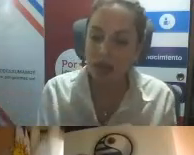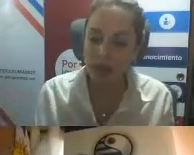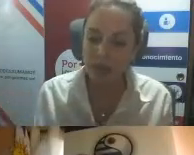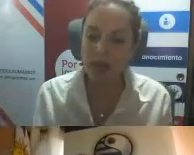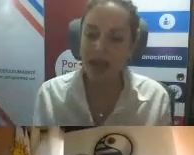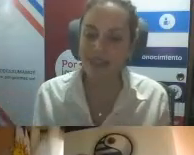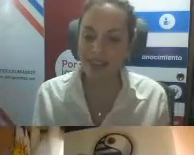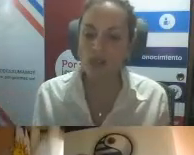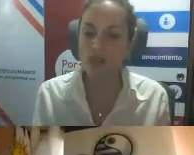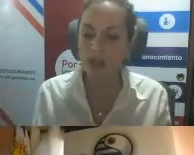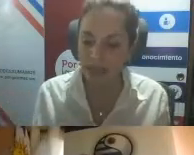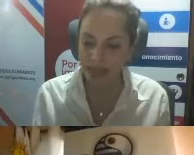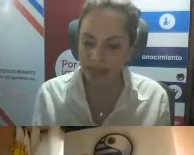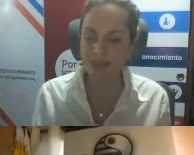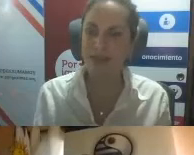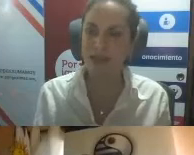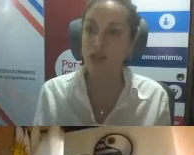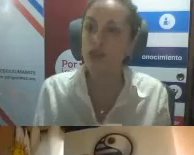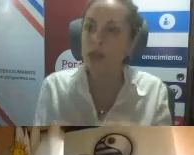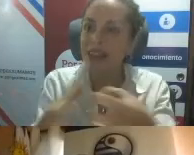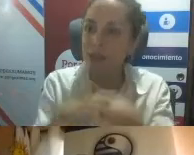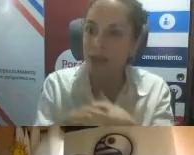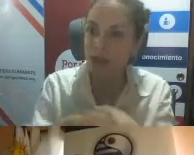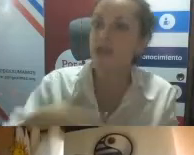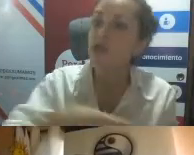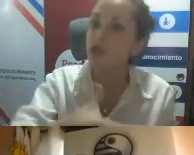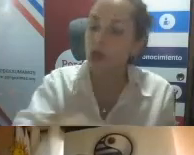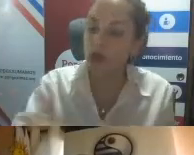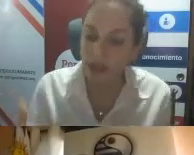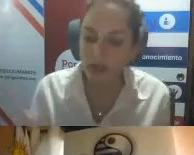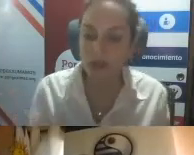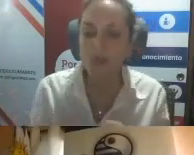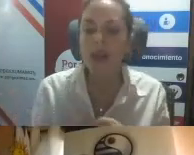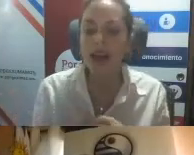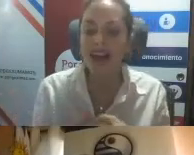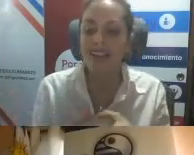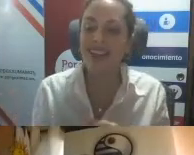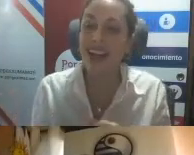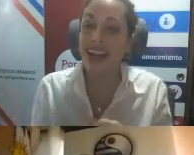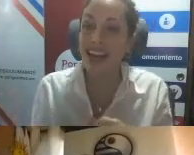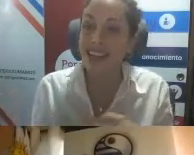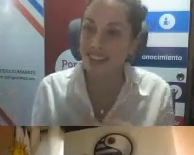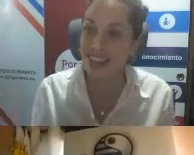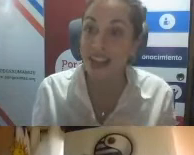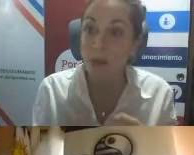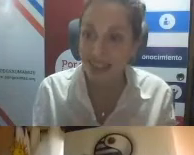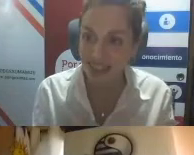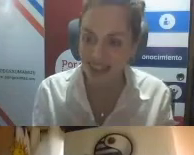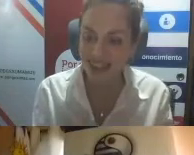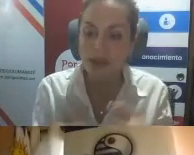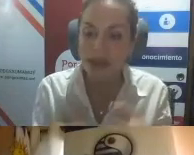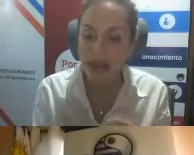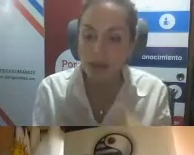esto también, atender a su familia, y no solamente a la persona, sino su contexto, atender a las necesidades